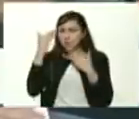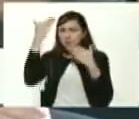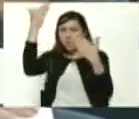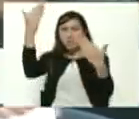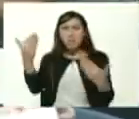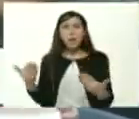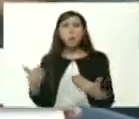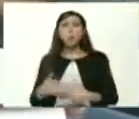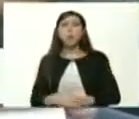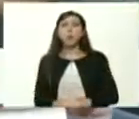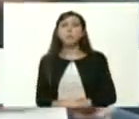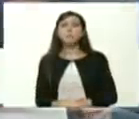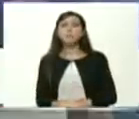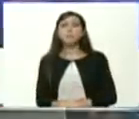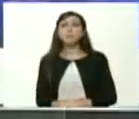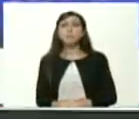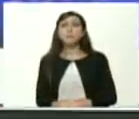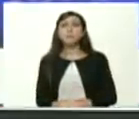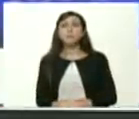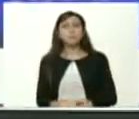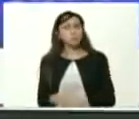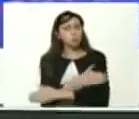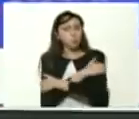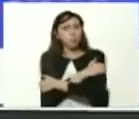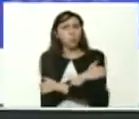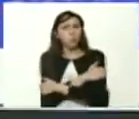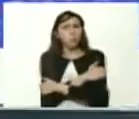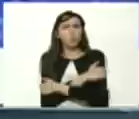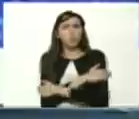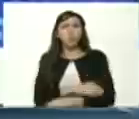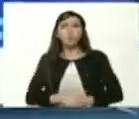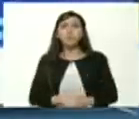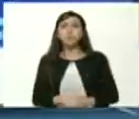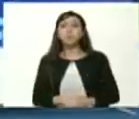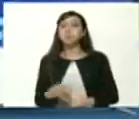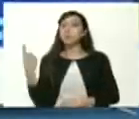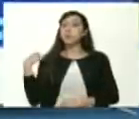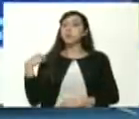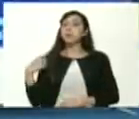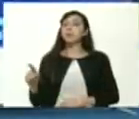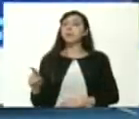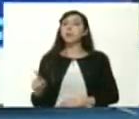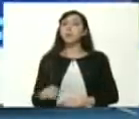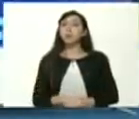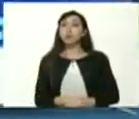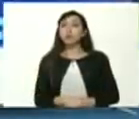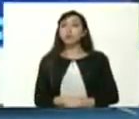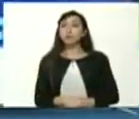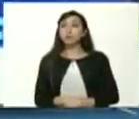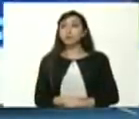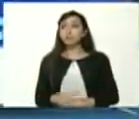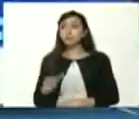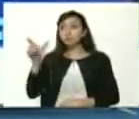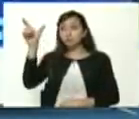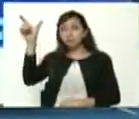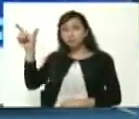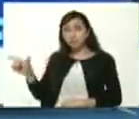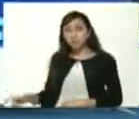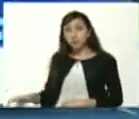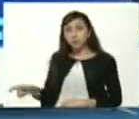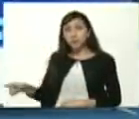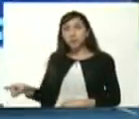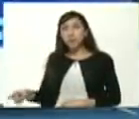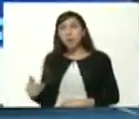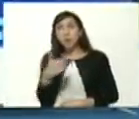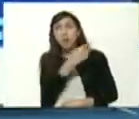afectuoso. Aquí tenemos a la presidenta de la